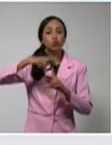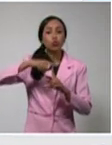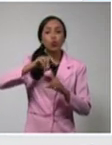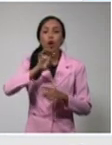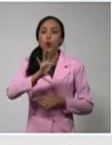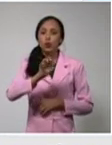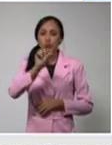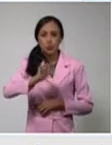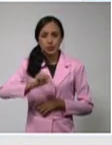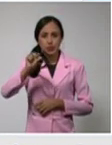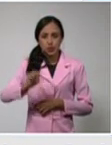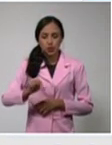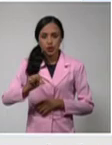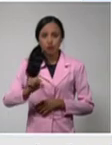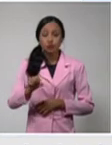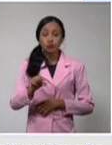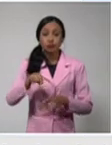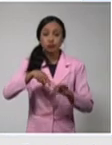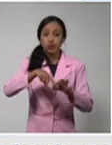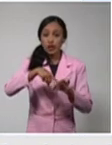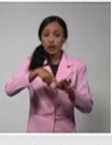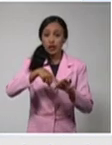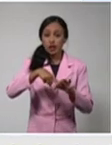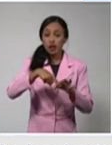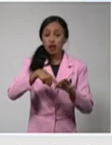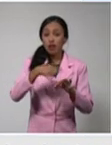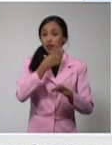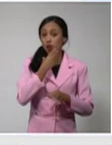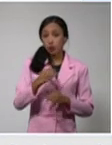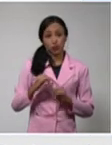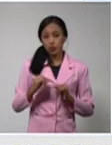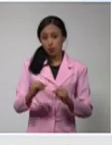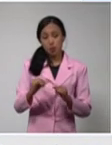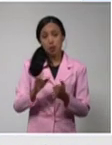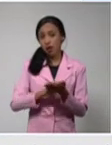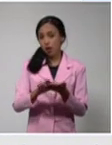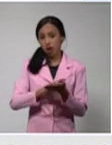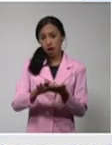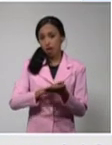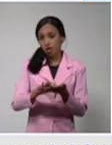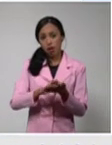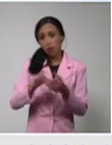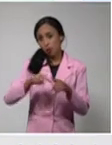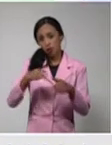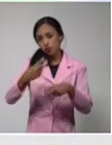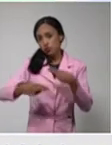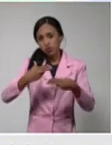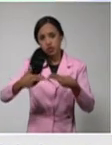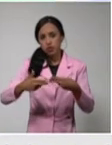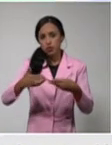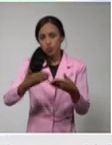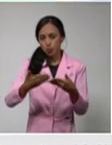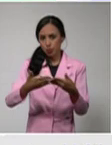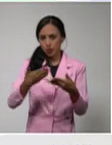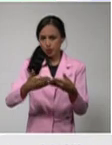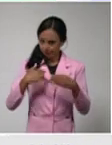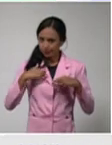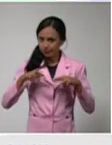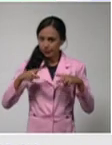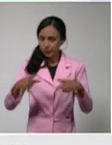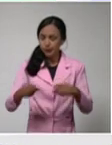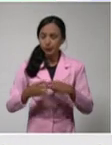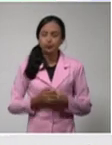y el municipio no diagnostica casos en el día de ayer, no se procesan muestras. El 50